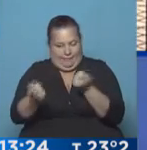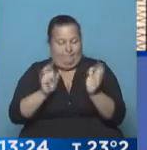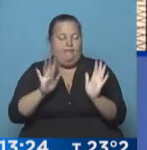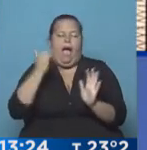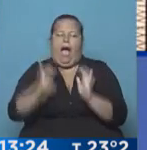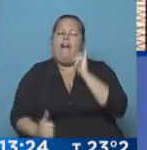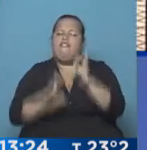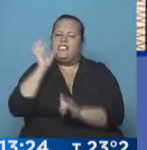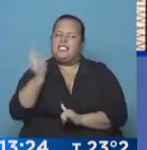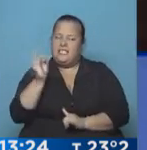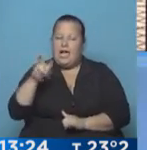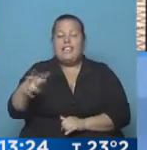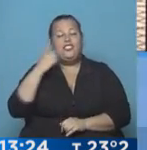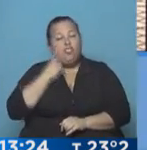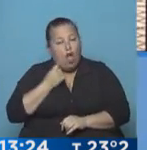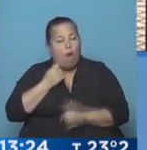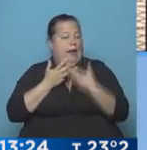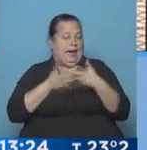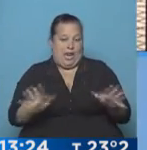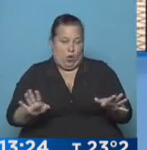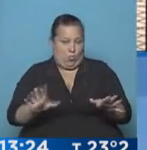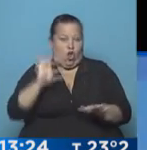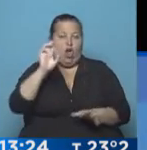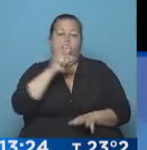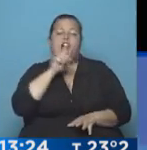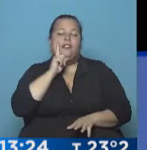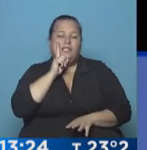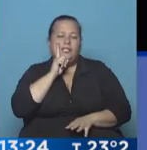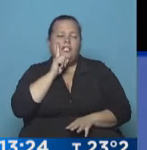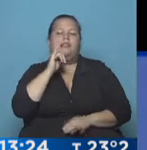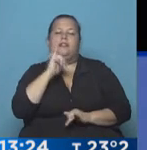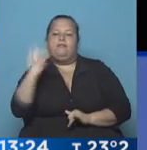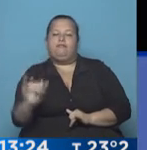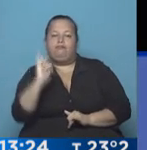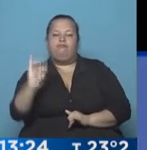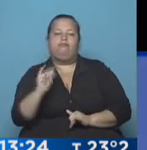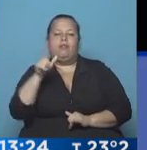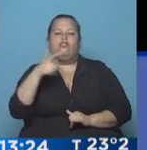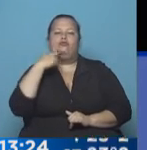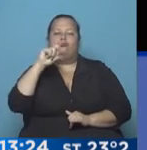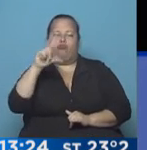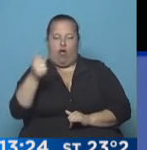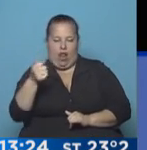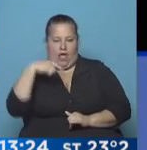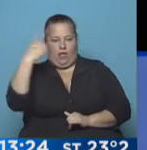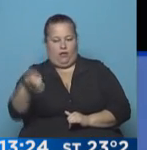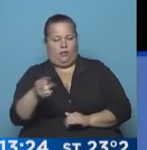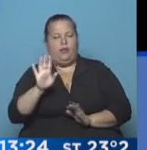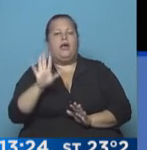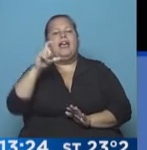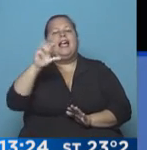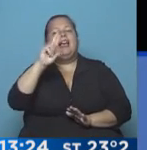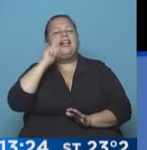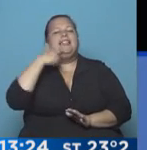decir, que había información y este hombre, este buen hombre que renunció, Corti, le fue pasando esta información a Sola, Leandro Sola, perdón,